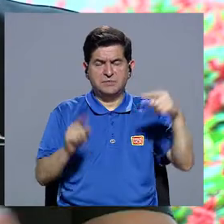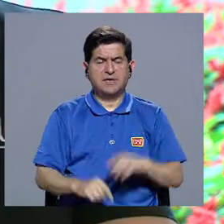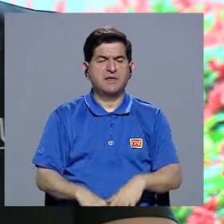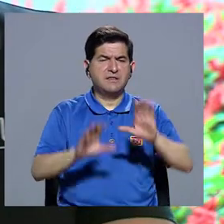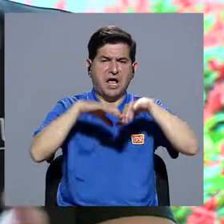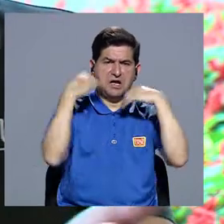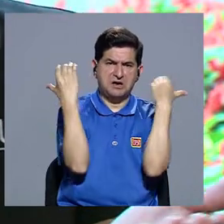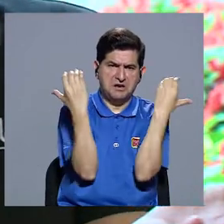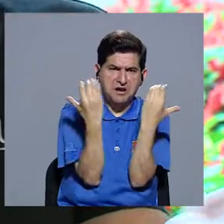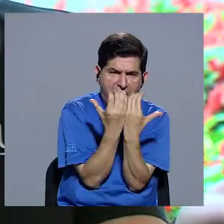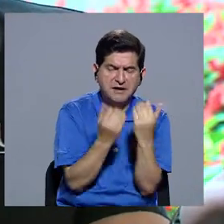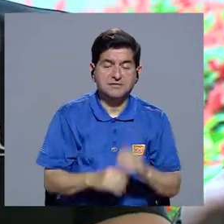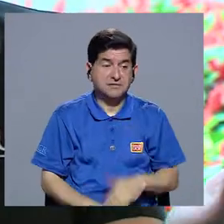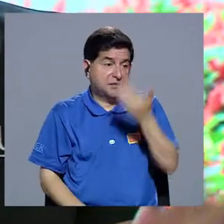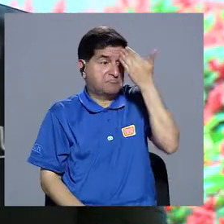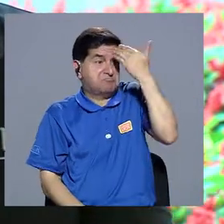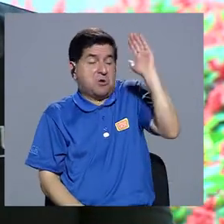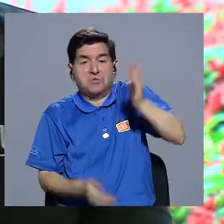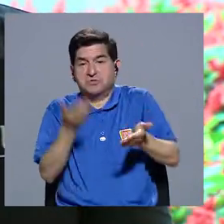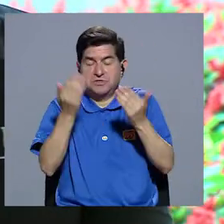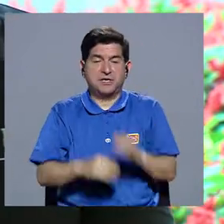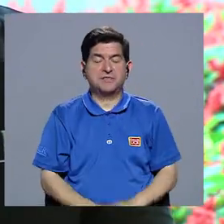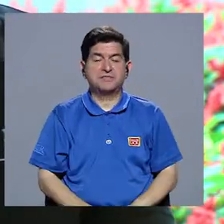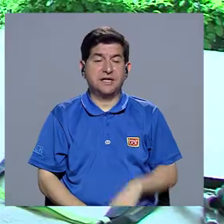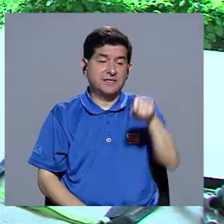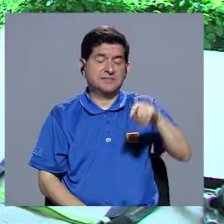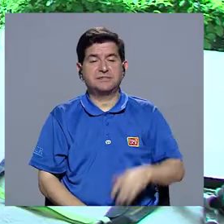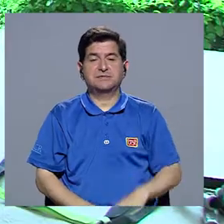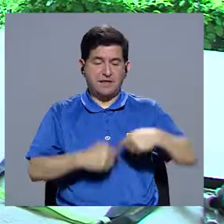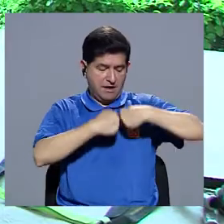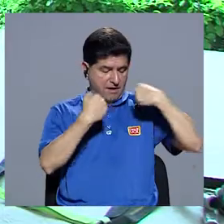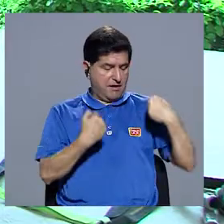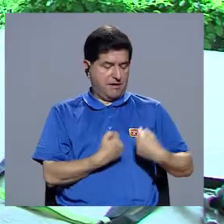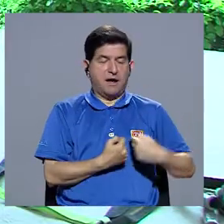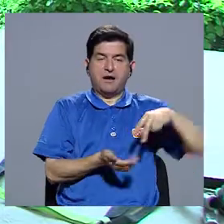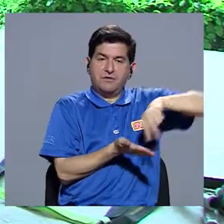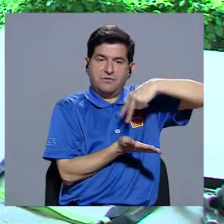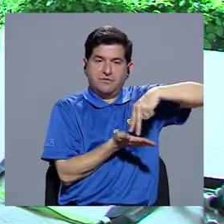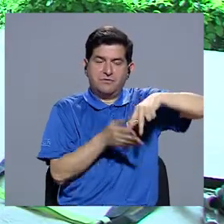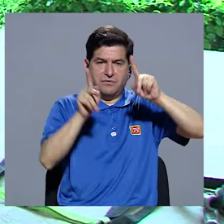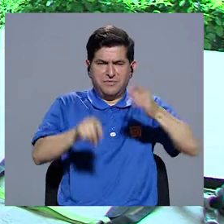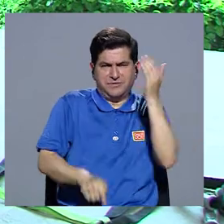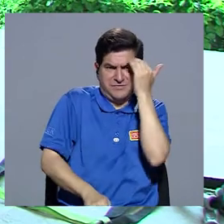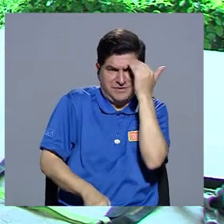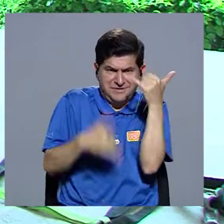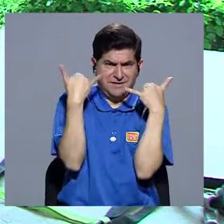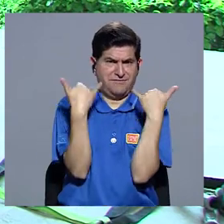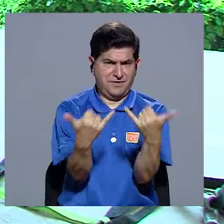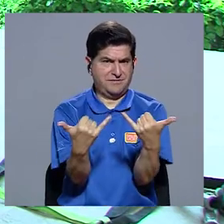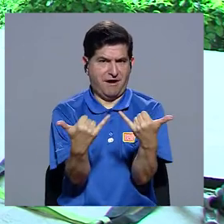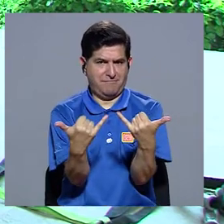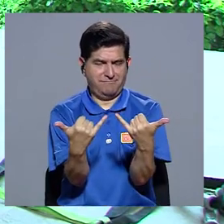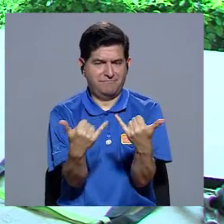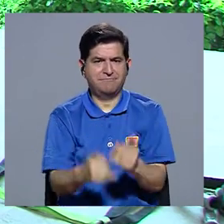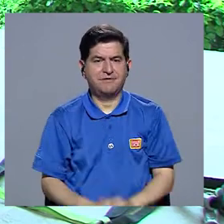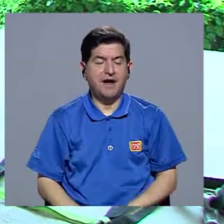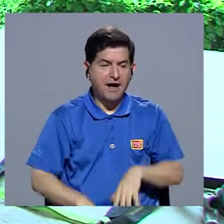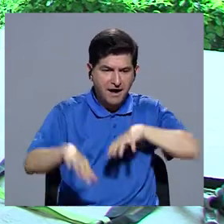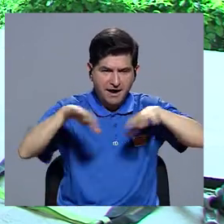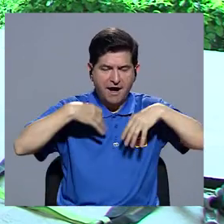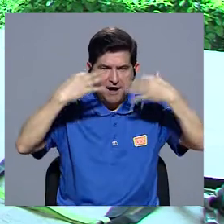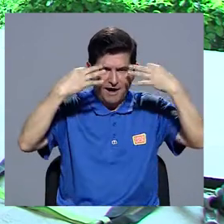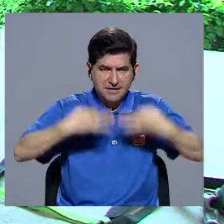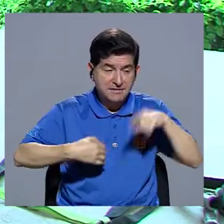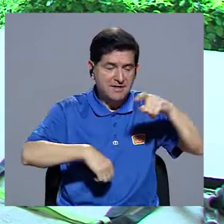clase, por ejemplo, no sé, se me ocurre cardio baile, por ejemplo. Entonces ya la persona sabe que tiene ese espacio, entonces haría la actividad